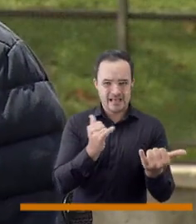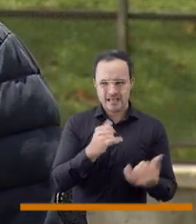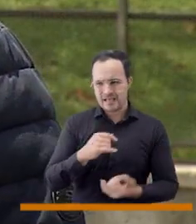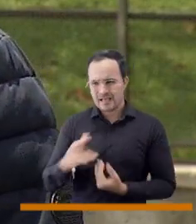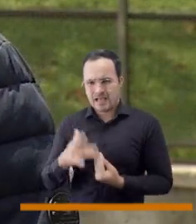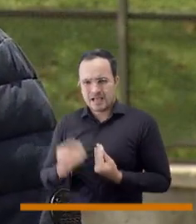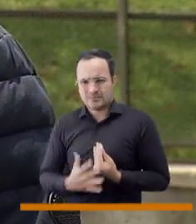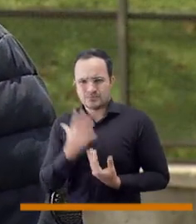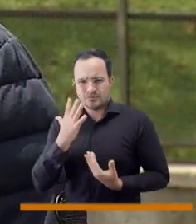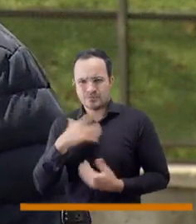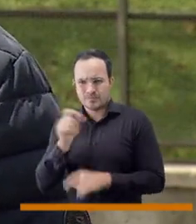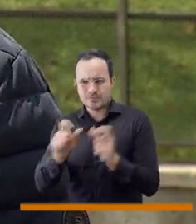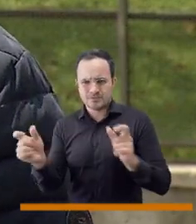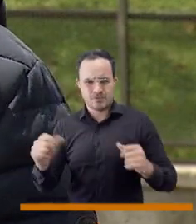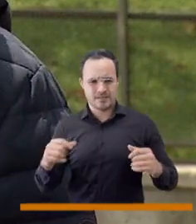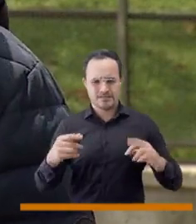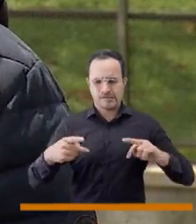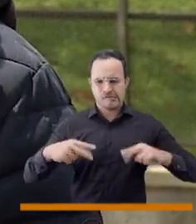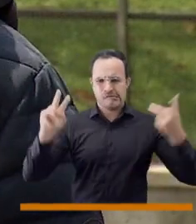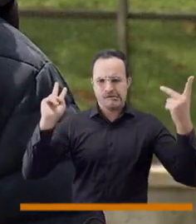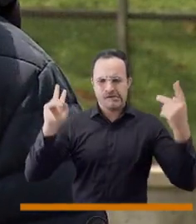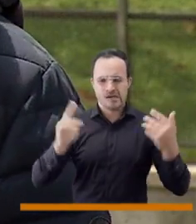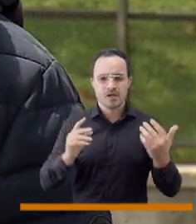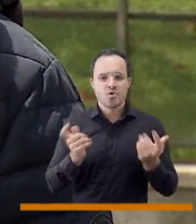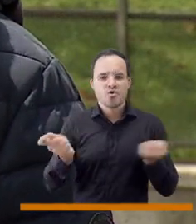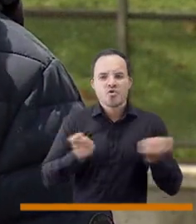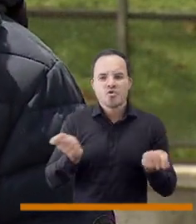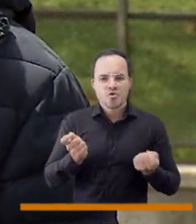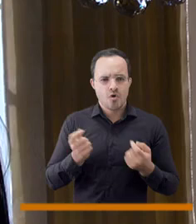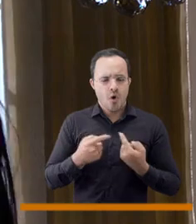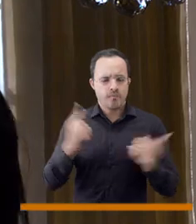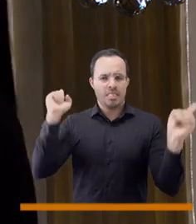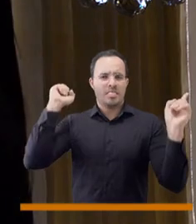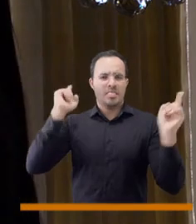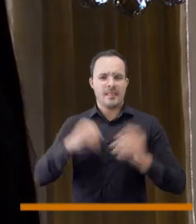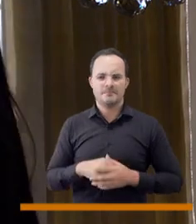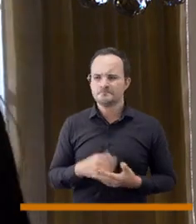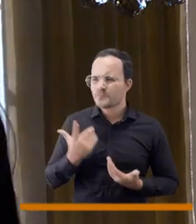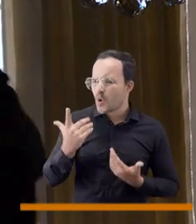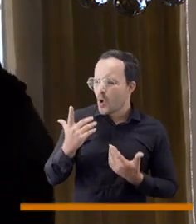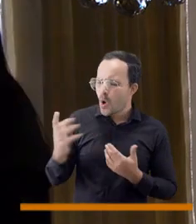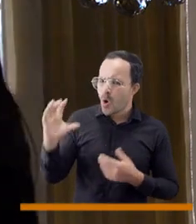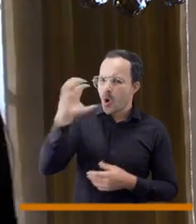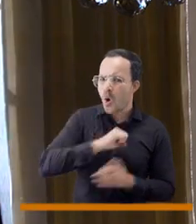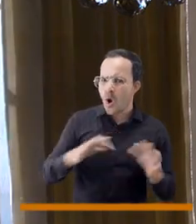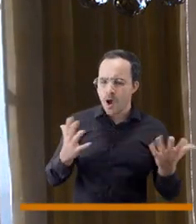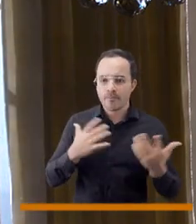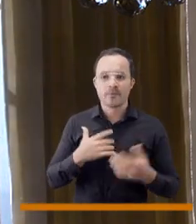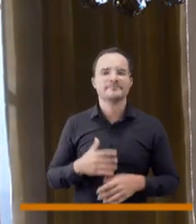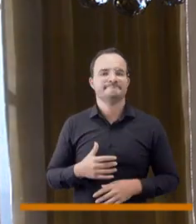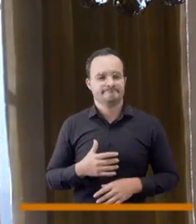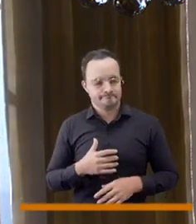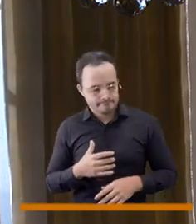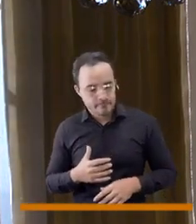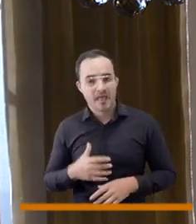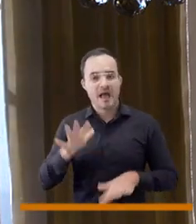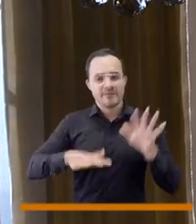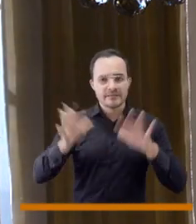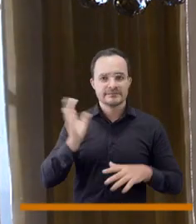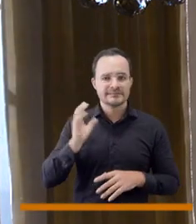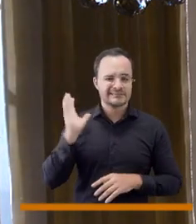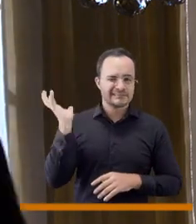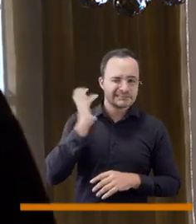catalogado como alteración del sentido de la realidad y las emociones de las personas. ¿Y